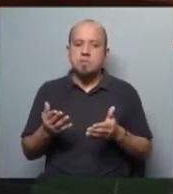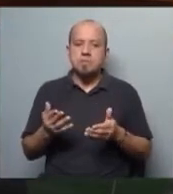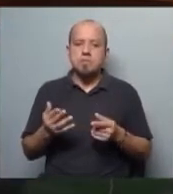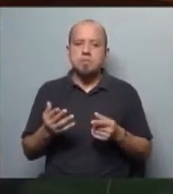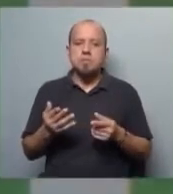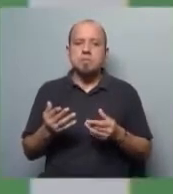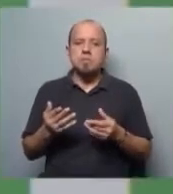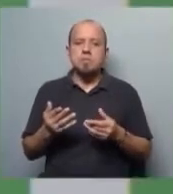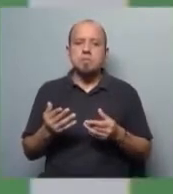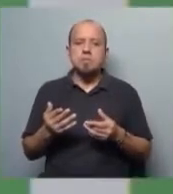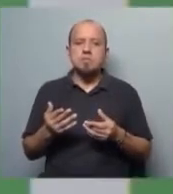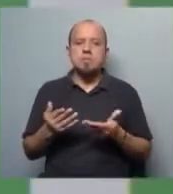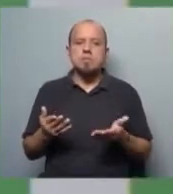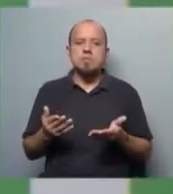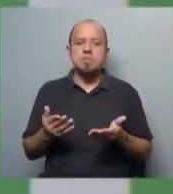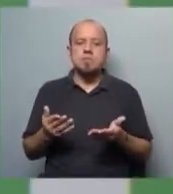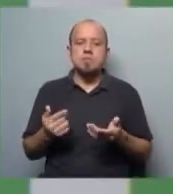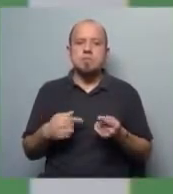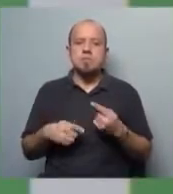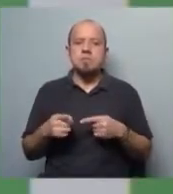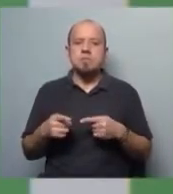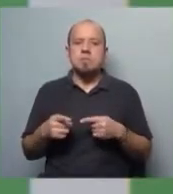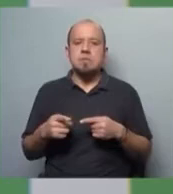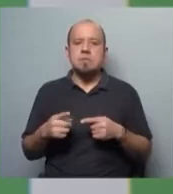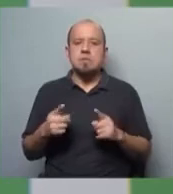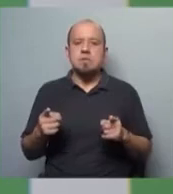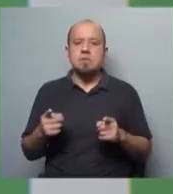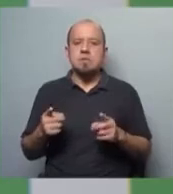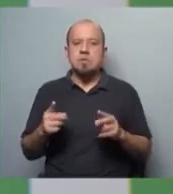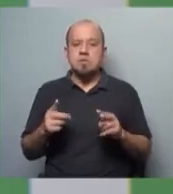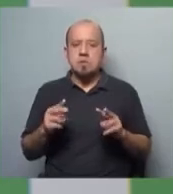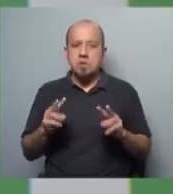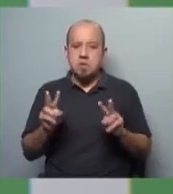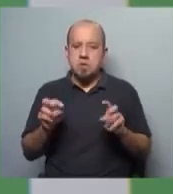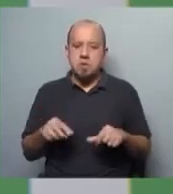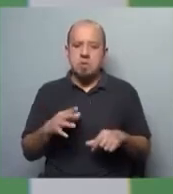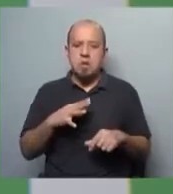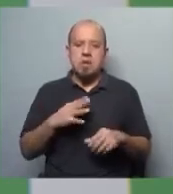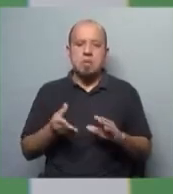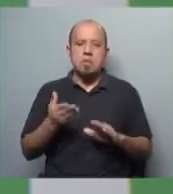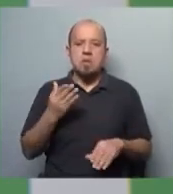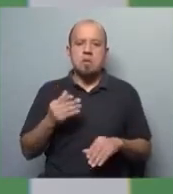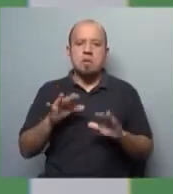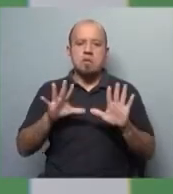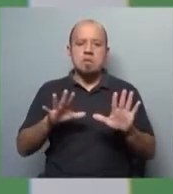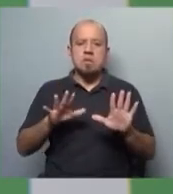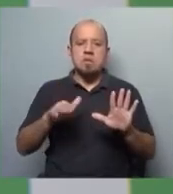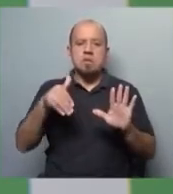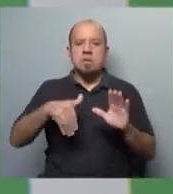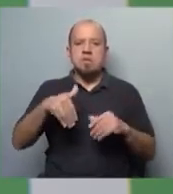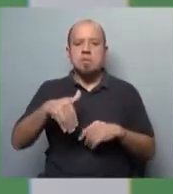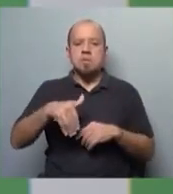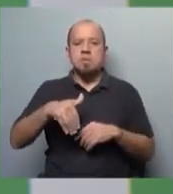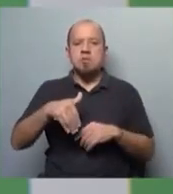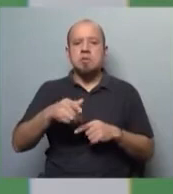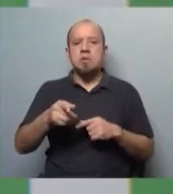costaría mucho, no en términos del valor, a pesar de que hay más de 10 millones de habitantes